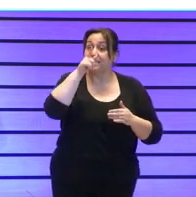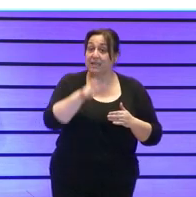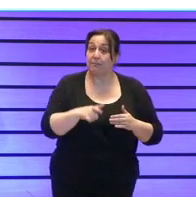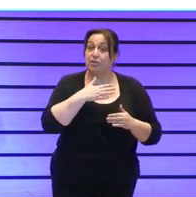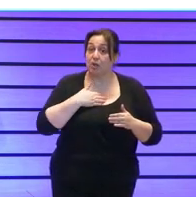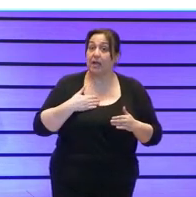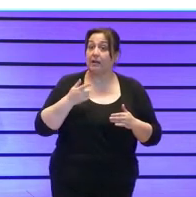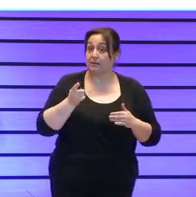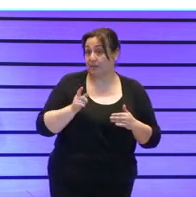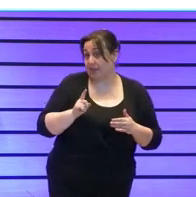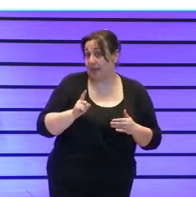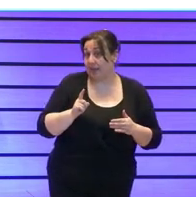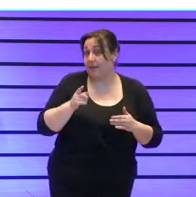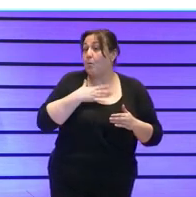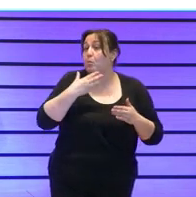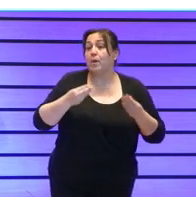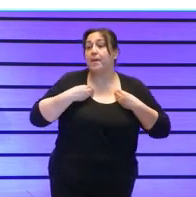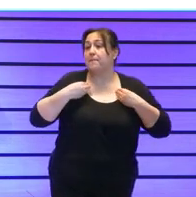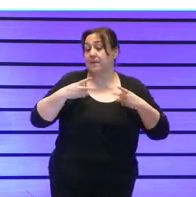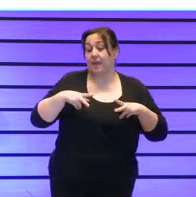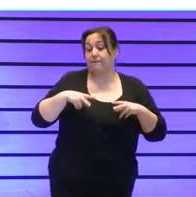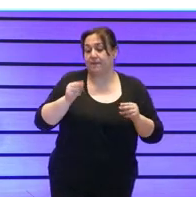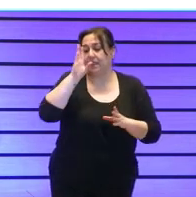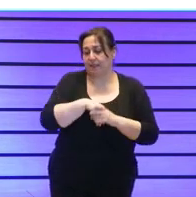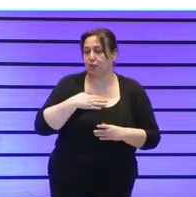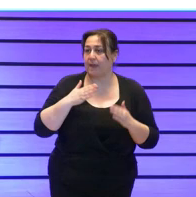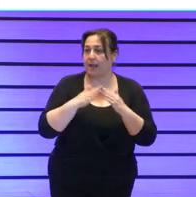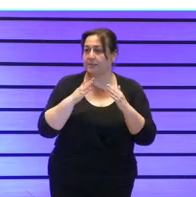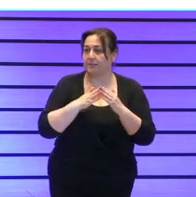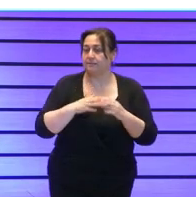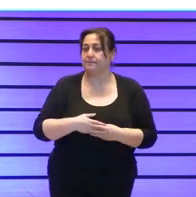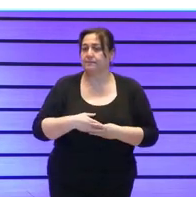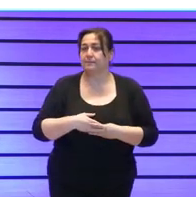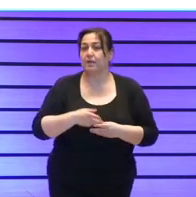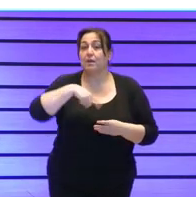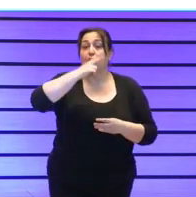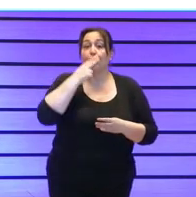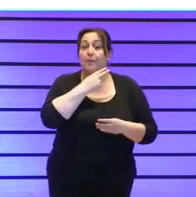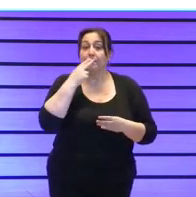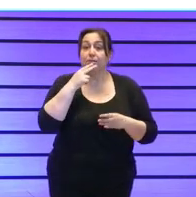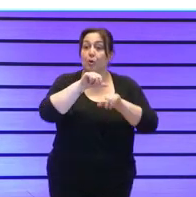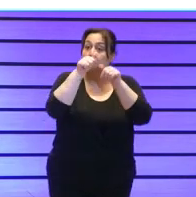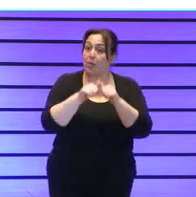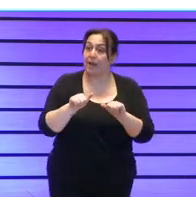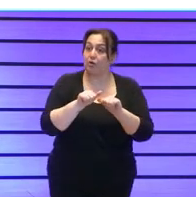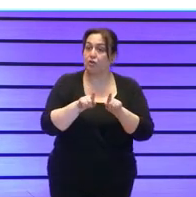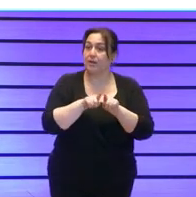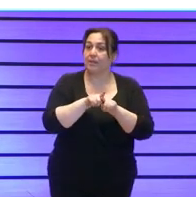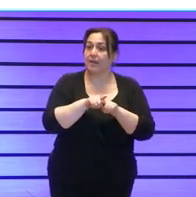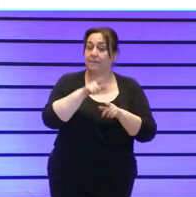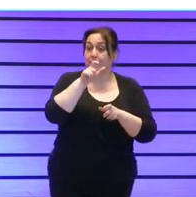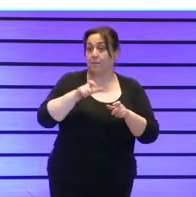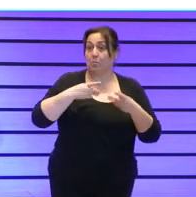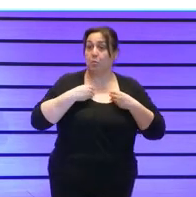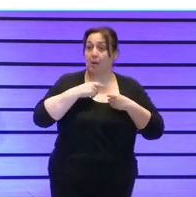también lo desea podía finalizar sus últimos días en su hogar nos comprometimos a hacer modelos de despoblación por supuesto